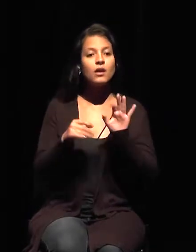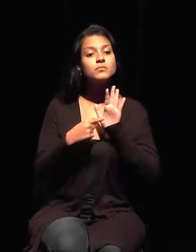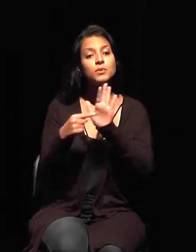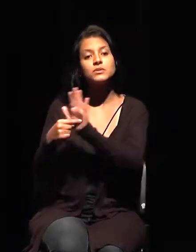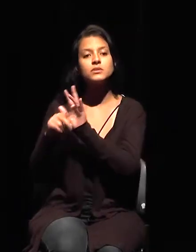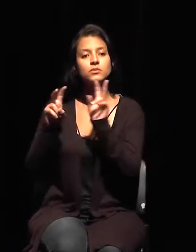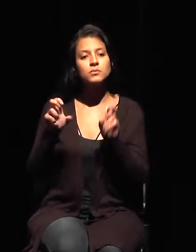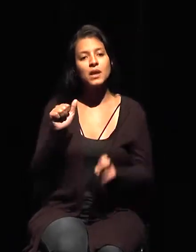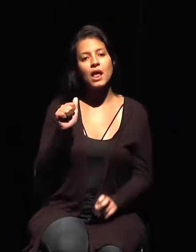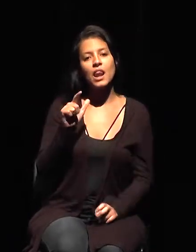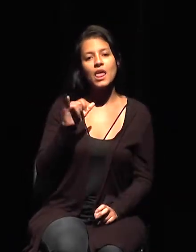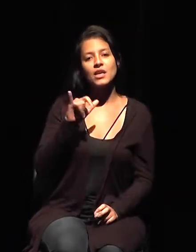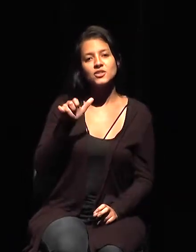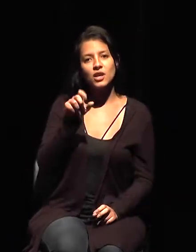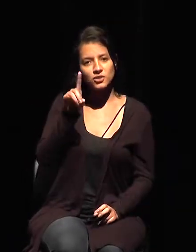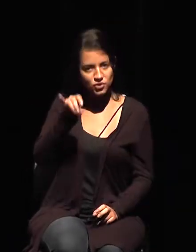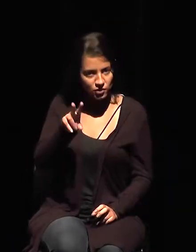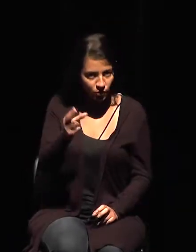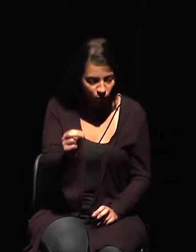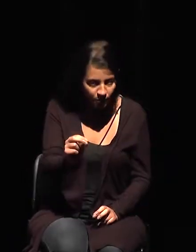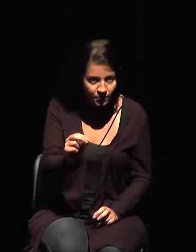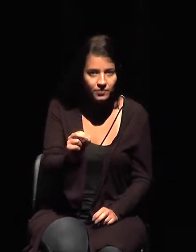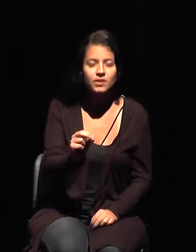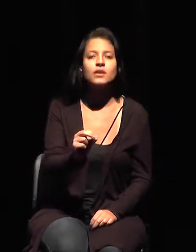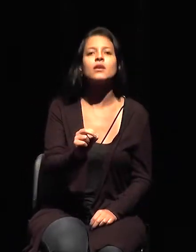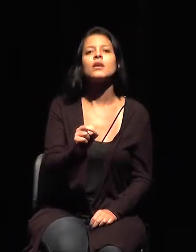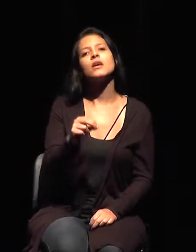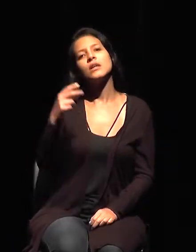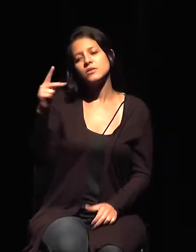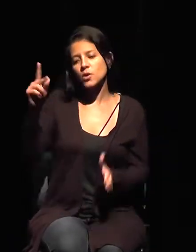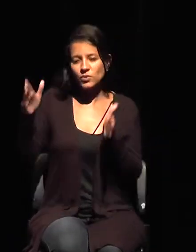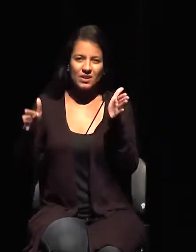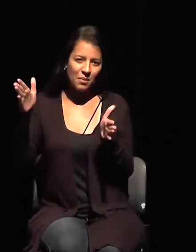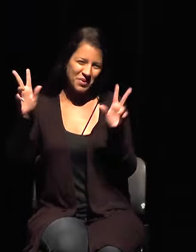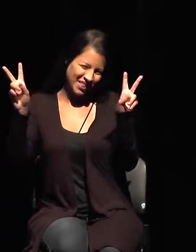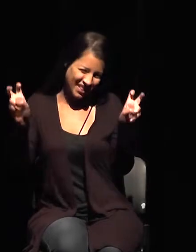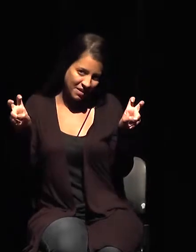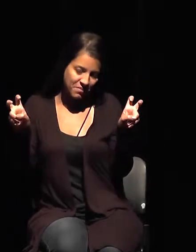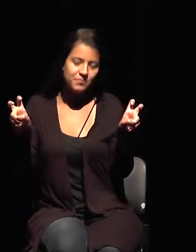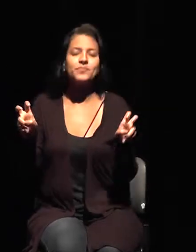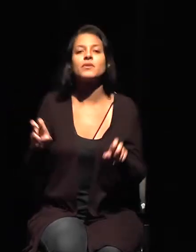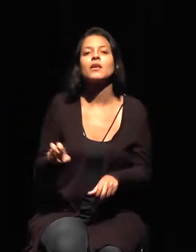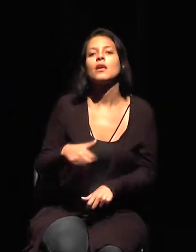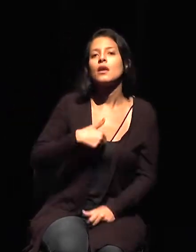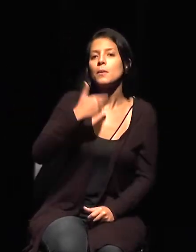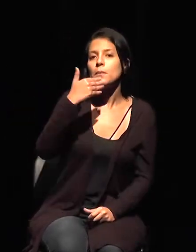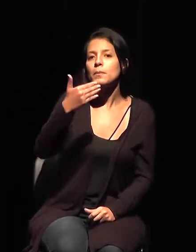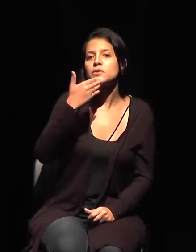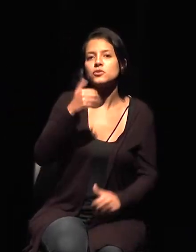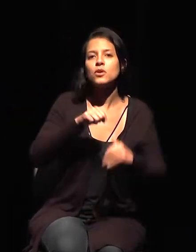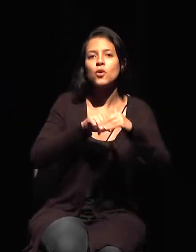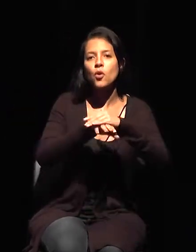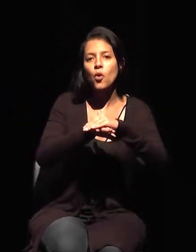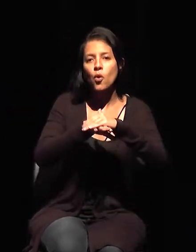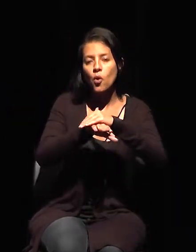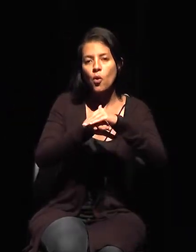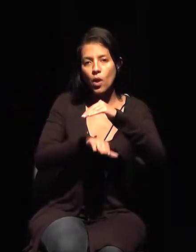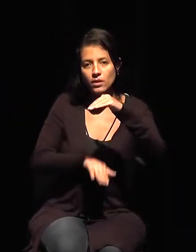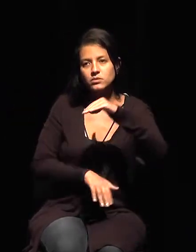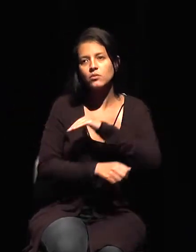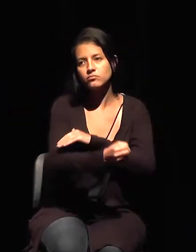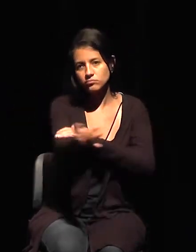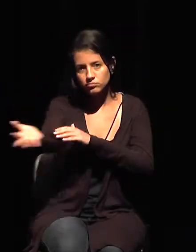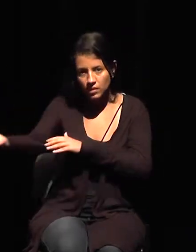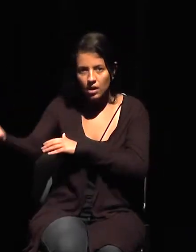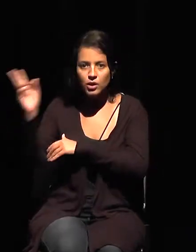Aleijadinho en su tiempo, y les pedimos a algunos de los coleccionistas brasileños, los históricos, por ejemplo, la